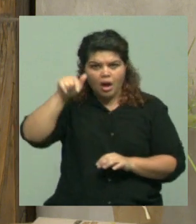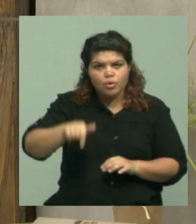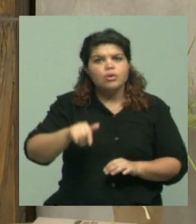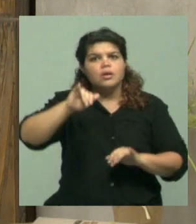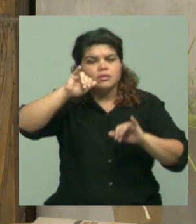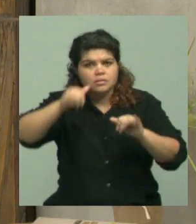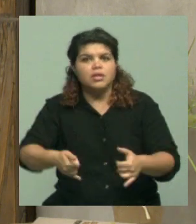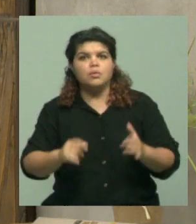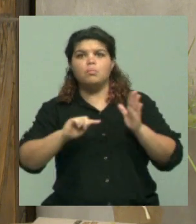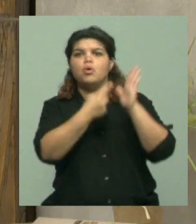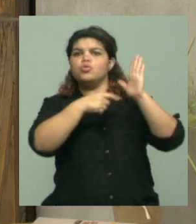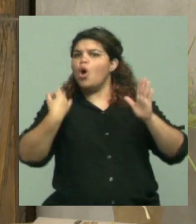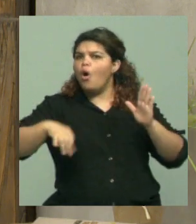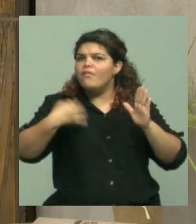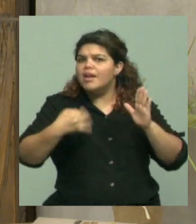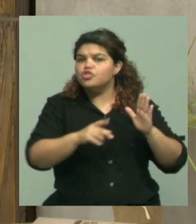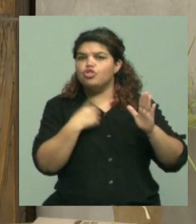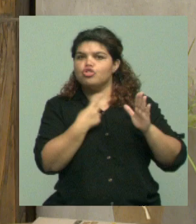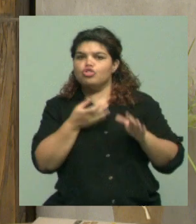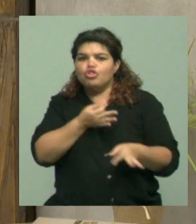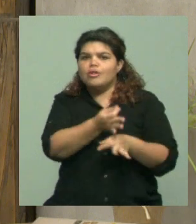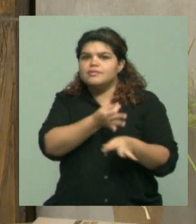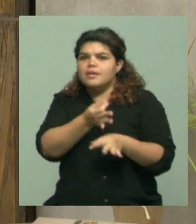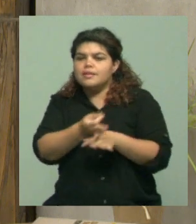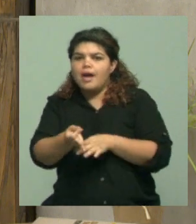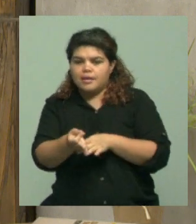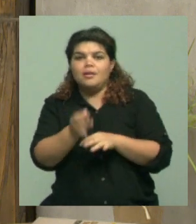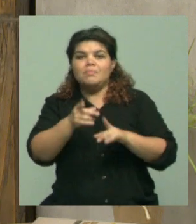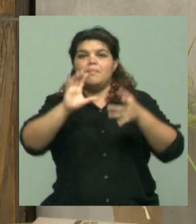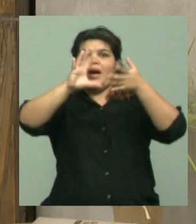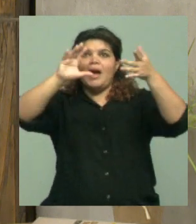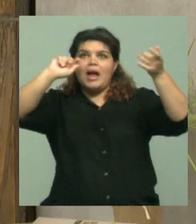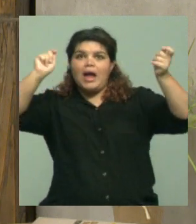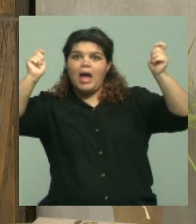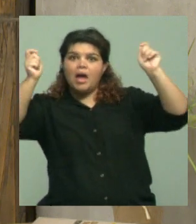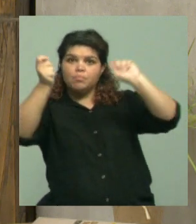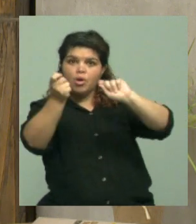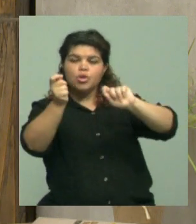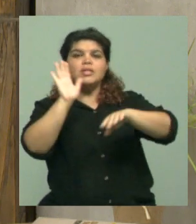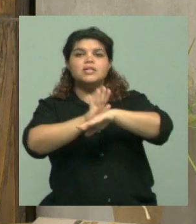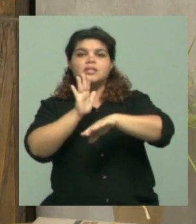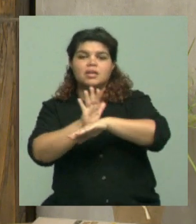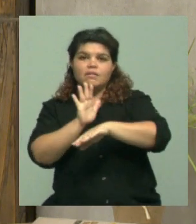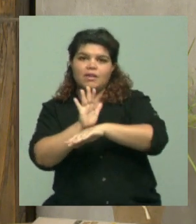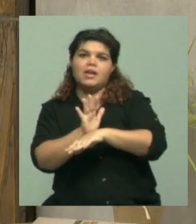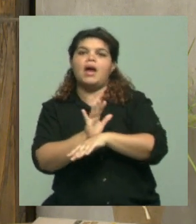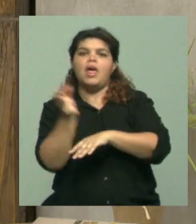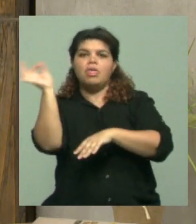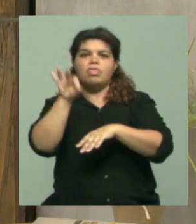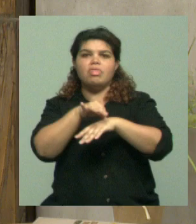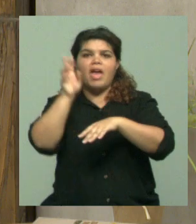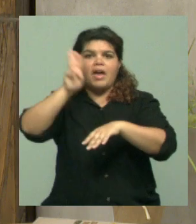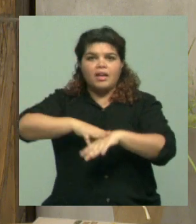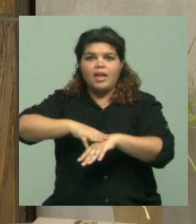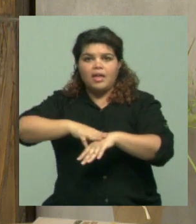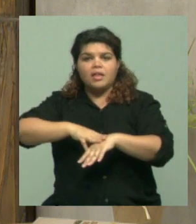un ítem obligatorio que tenemos que desarrollar. Cambio climático posibilitó que el insecto vector conquiste nuevos nichos ecológicos y es por eso